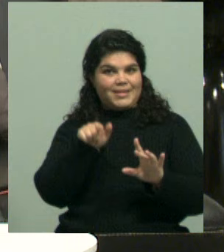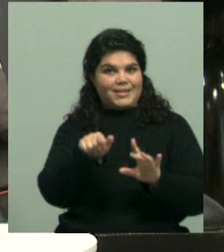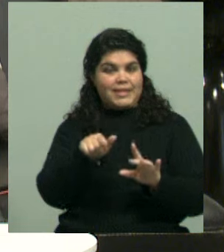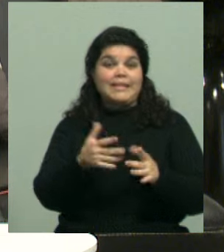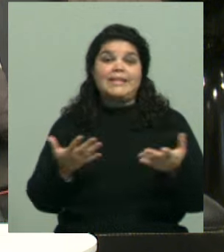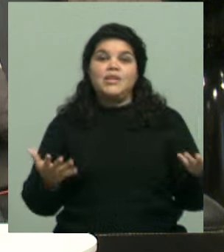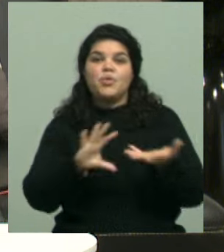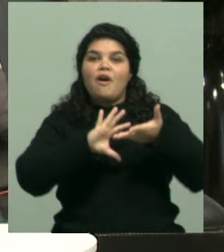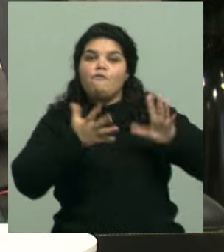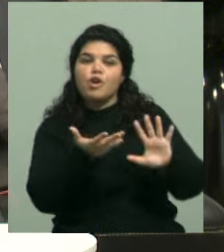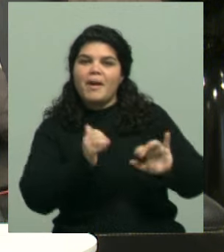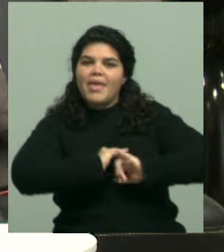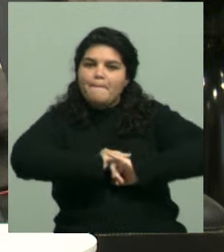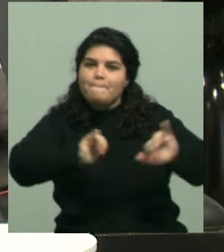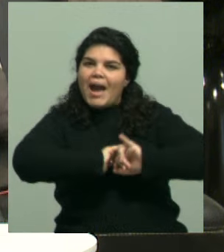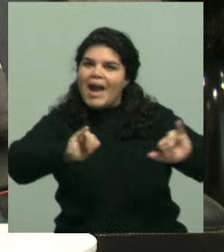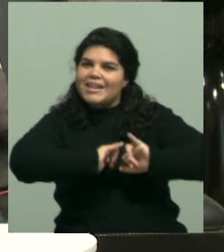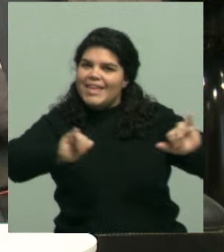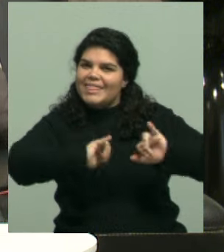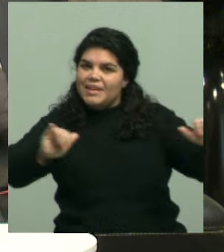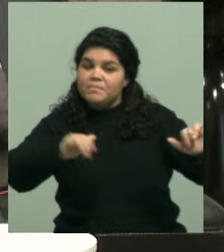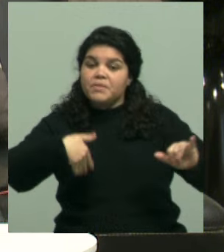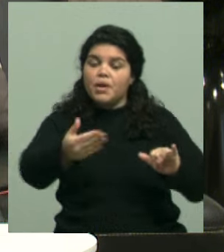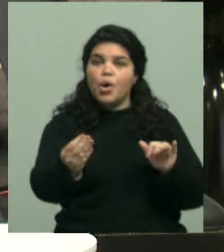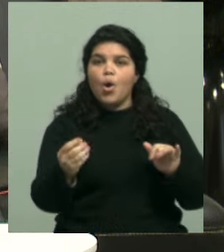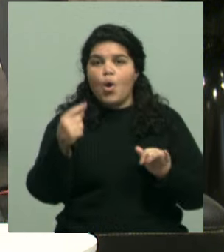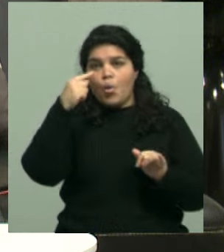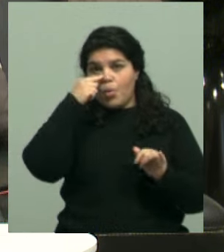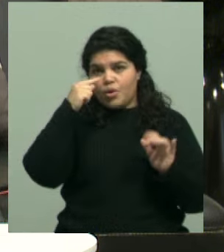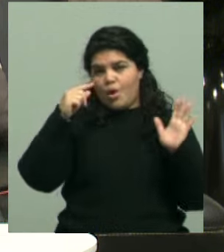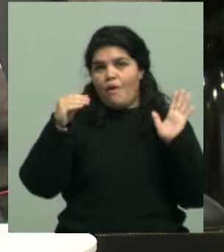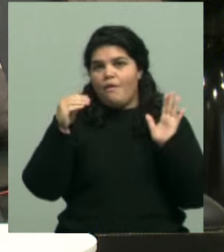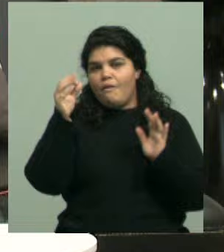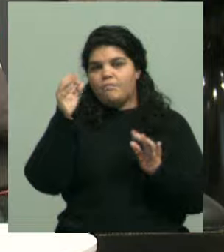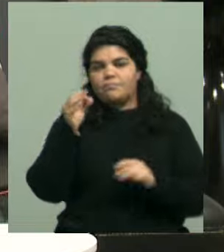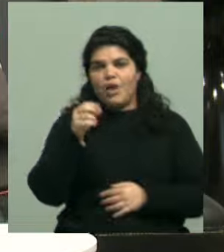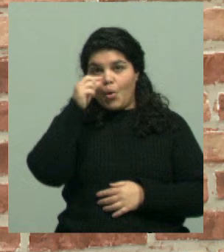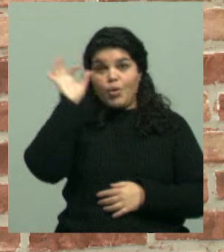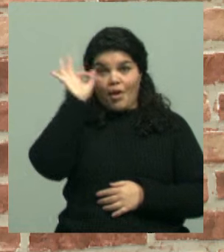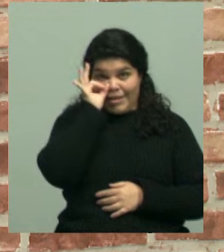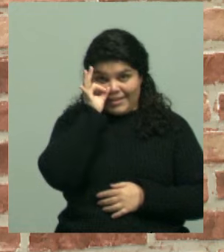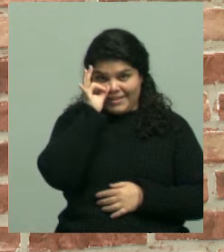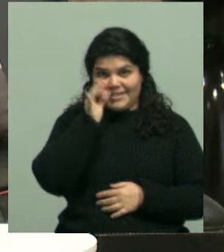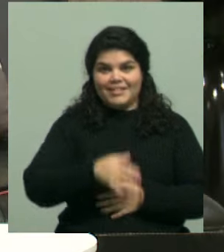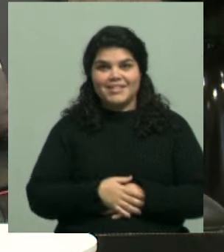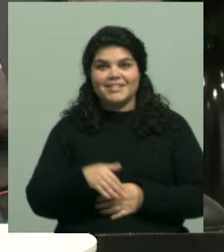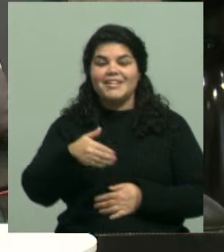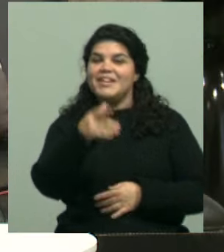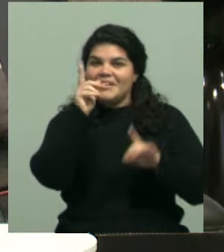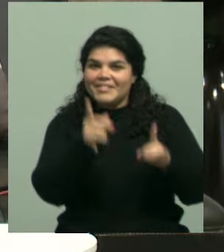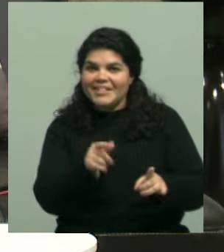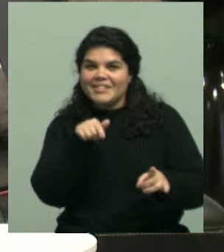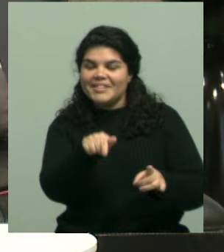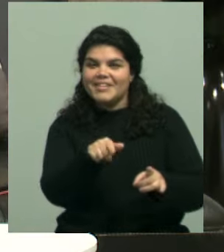a una estrategia de marketing porque ahora el 20 de junio lanza su nuevo disco que se llama Éxodo. Entonces, al parecer